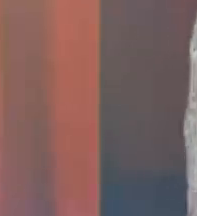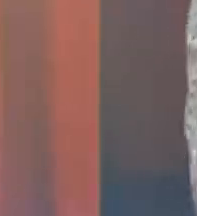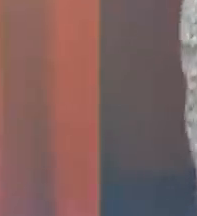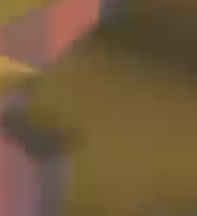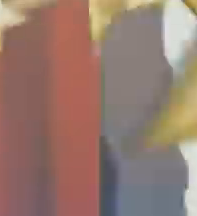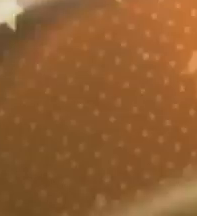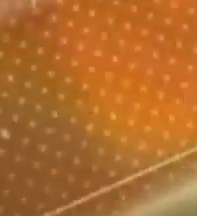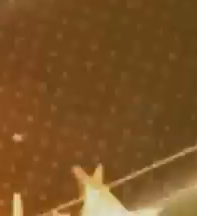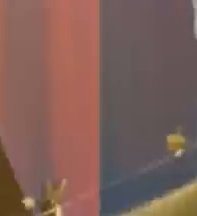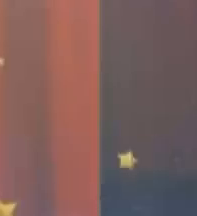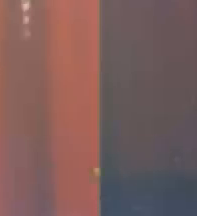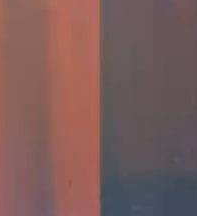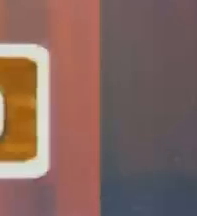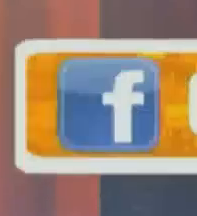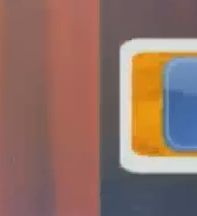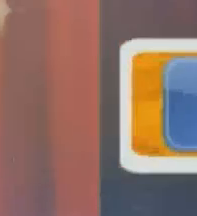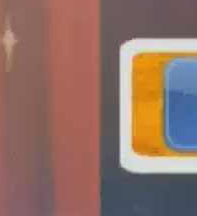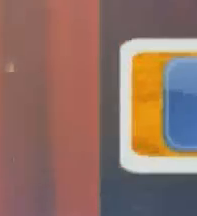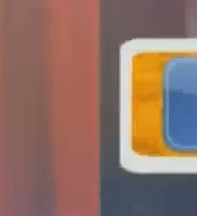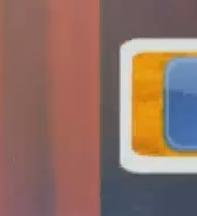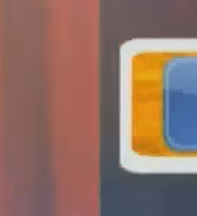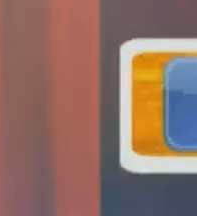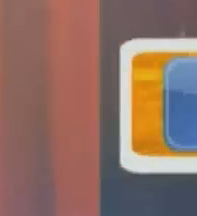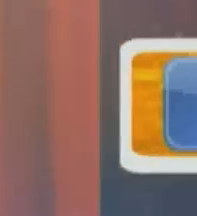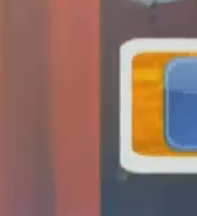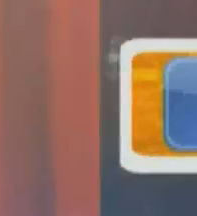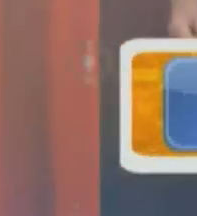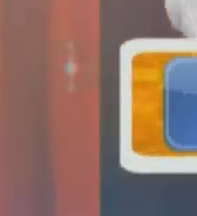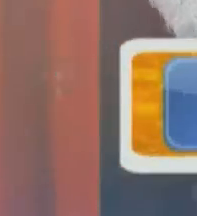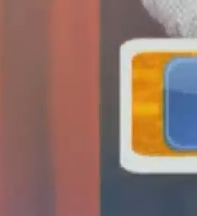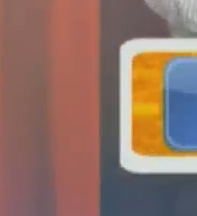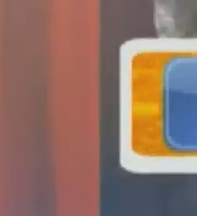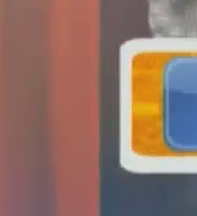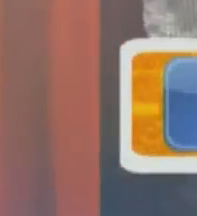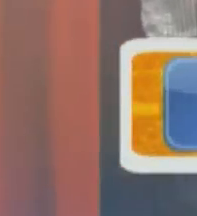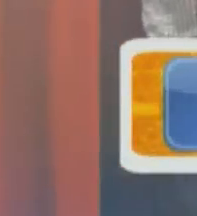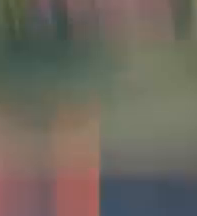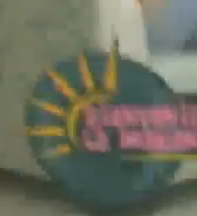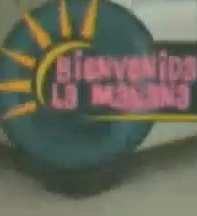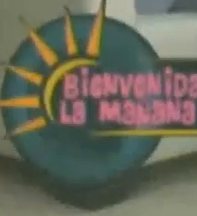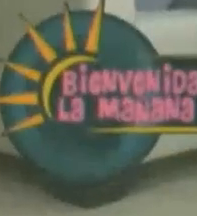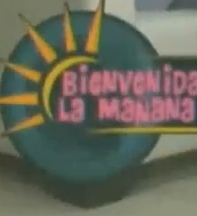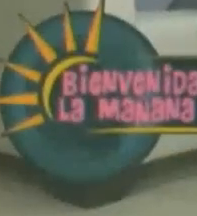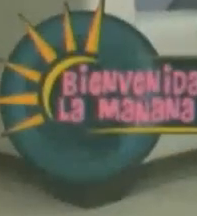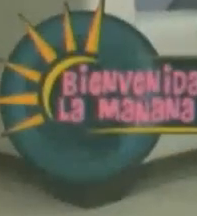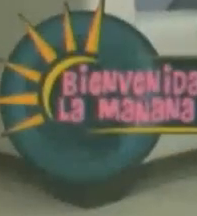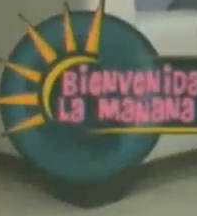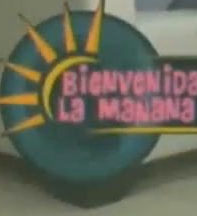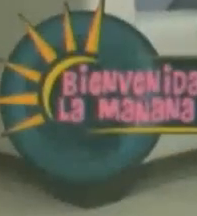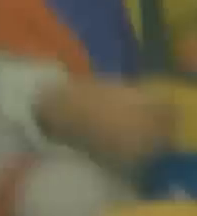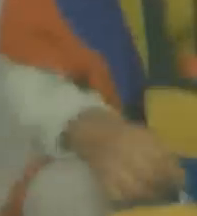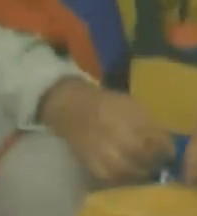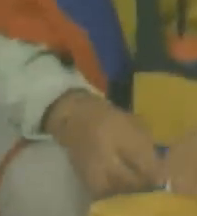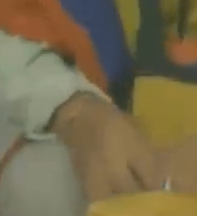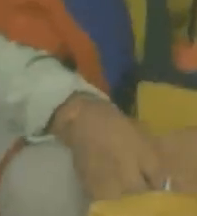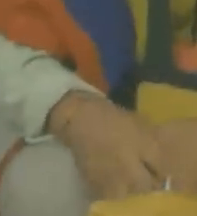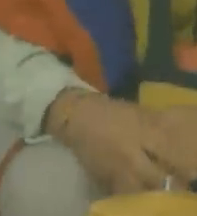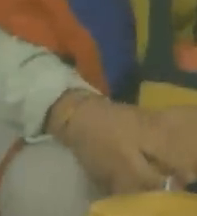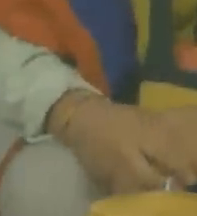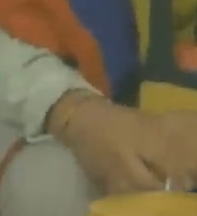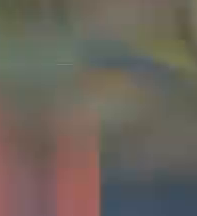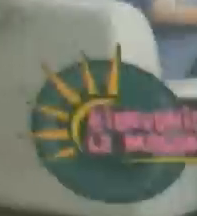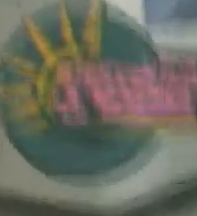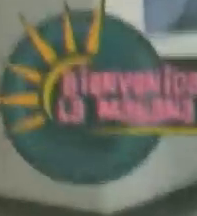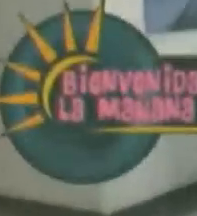Oiga, con decirle que estoy en los estudios de Colcable Televisión, Canal 6, para invitarlos al magazine de Bienvenida a Mañana de 8 a 10. O